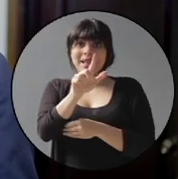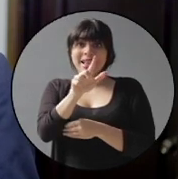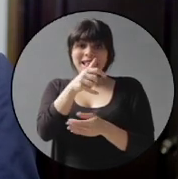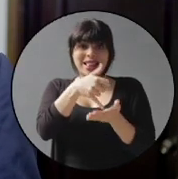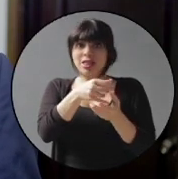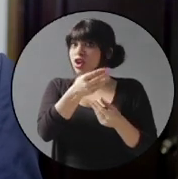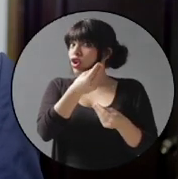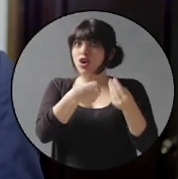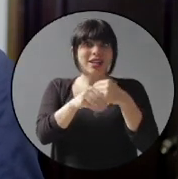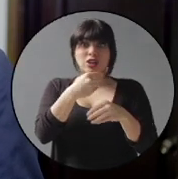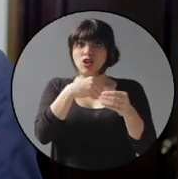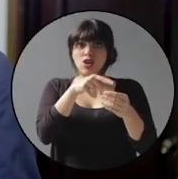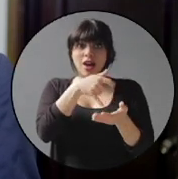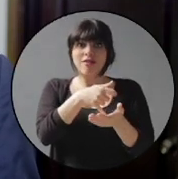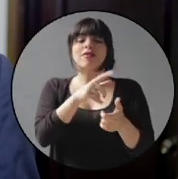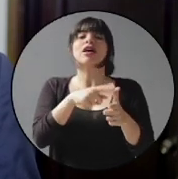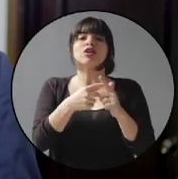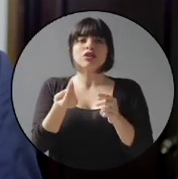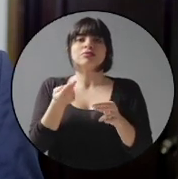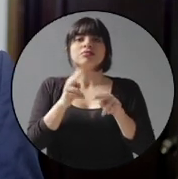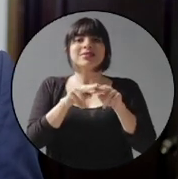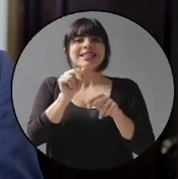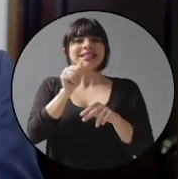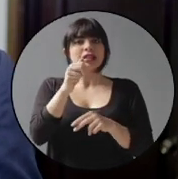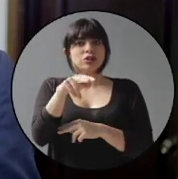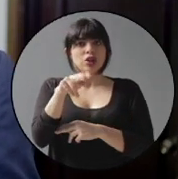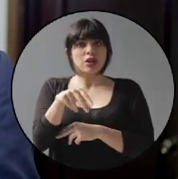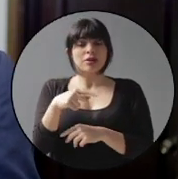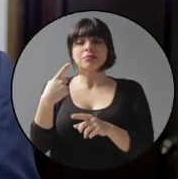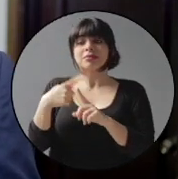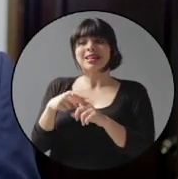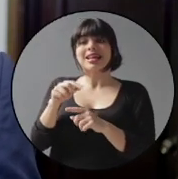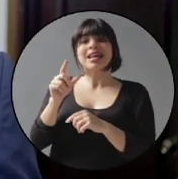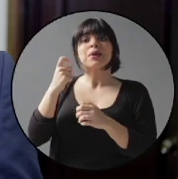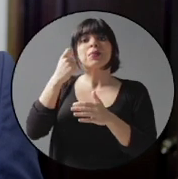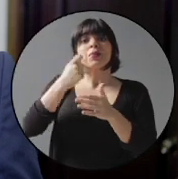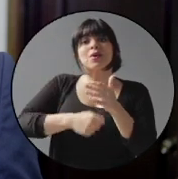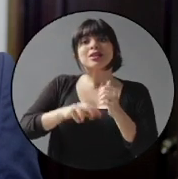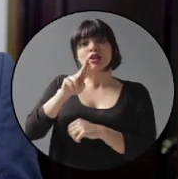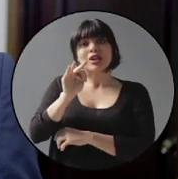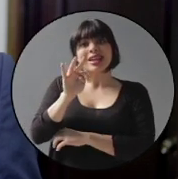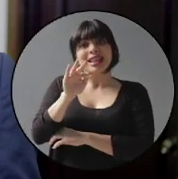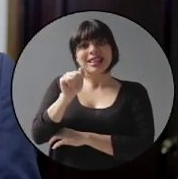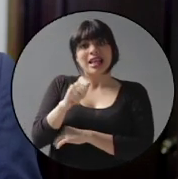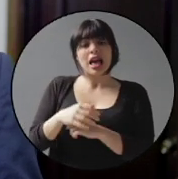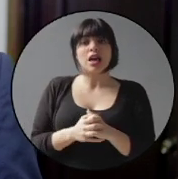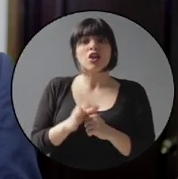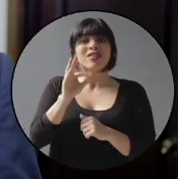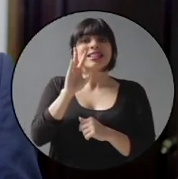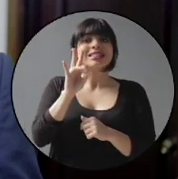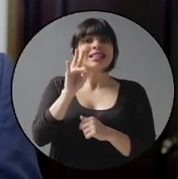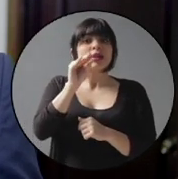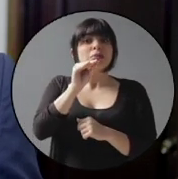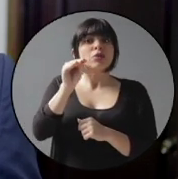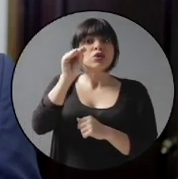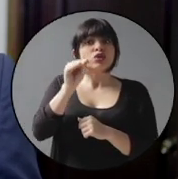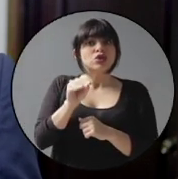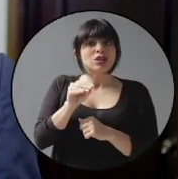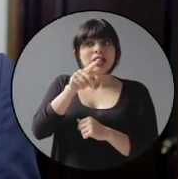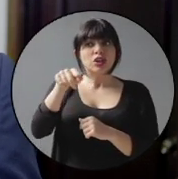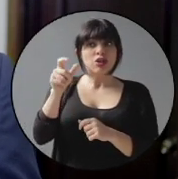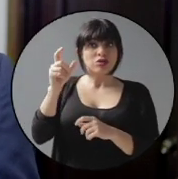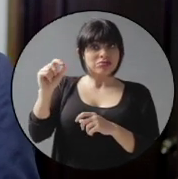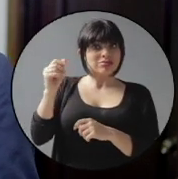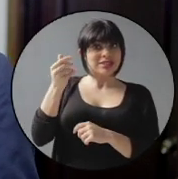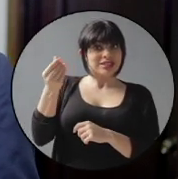mililitros no retornable. En cuanto al impuesto sobre la renta, para el 97% de los asalariados